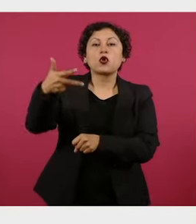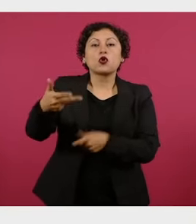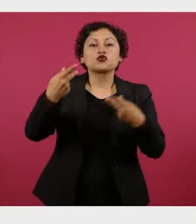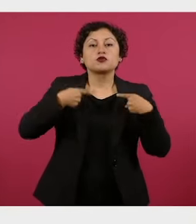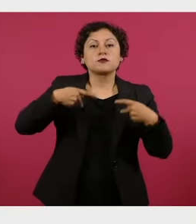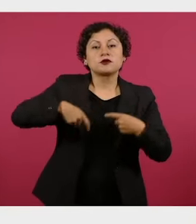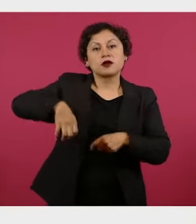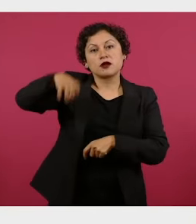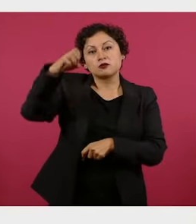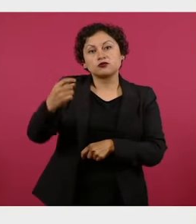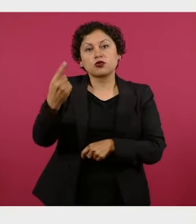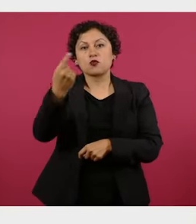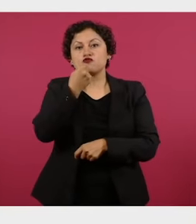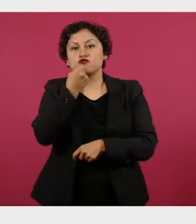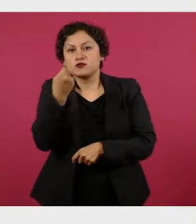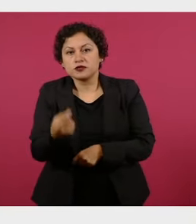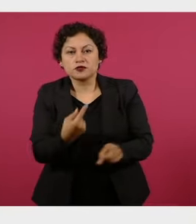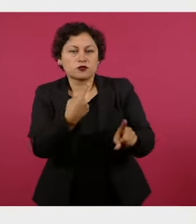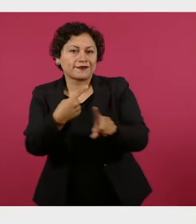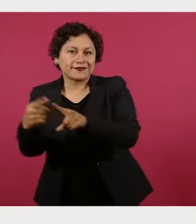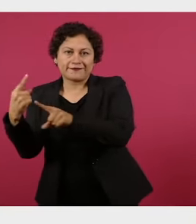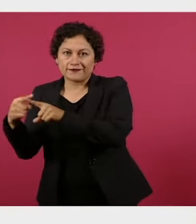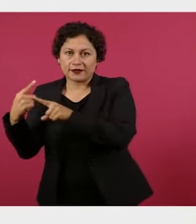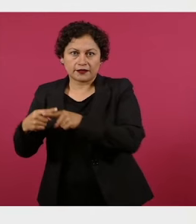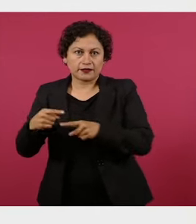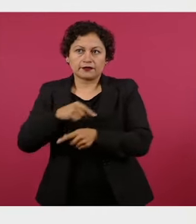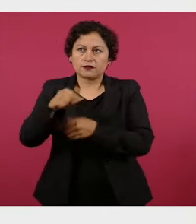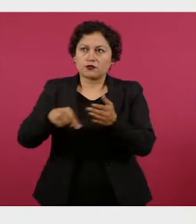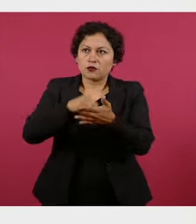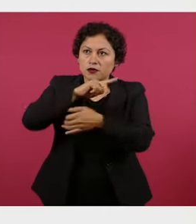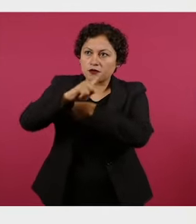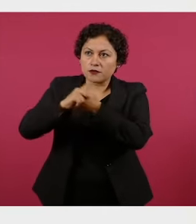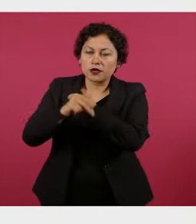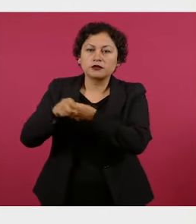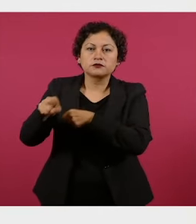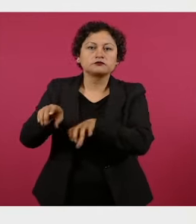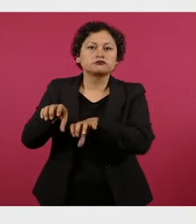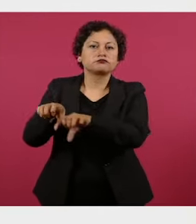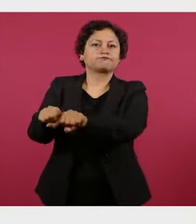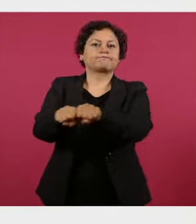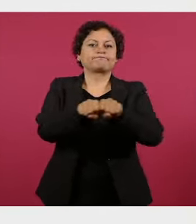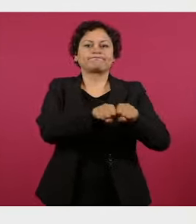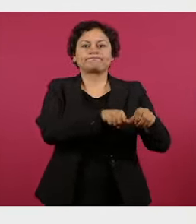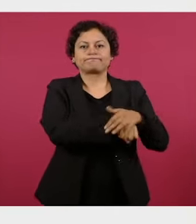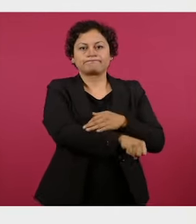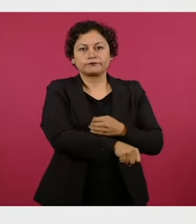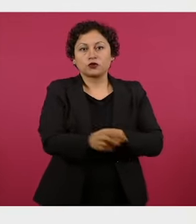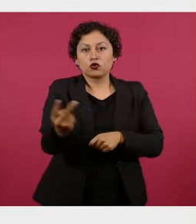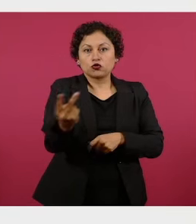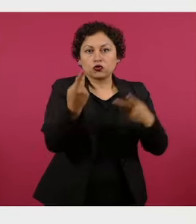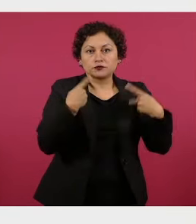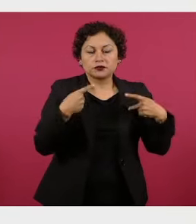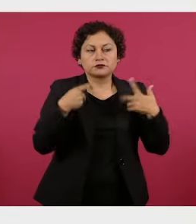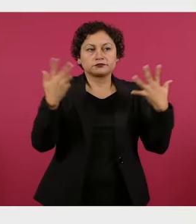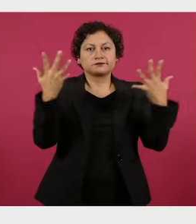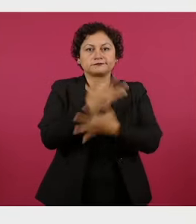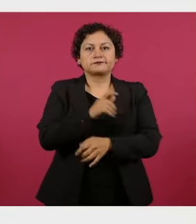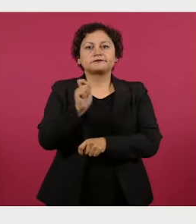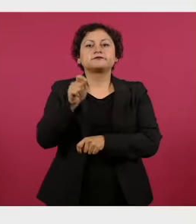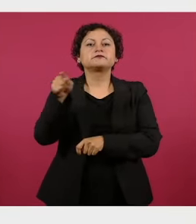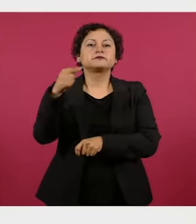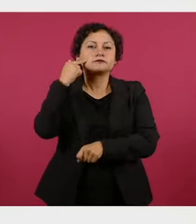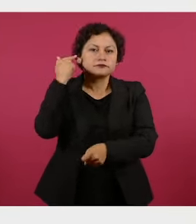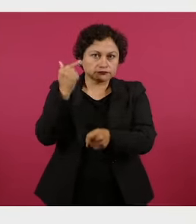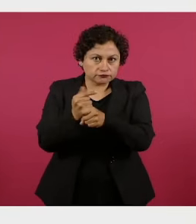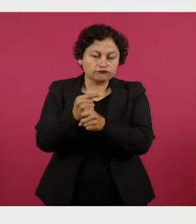diversas nacionalidades privados de su libertad. Los dos sentenciados fueron detenidos en flagrancia por el delito de secuestro y